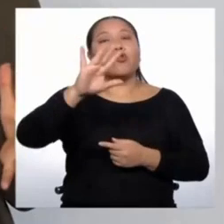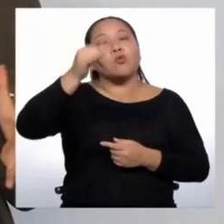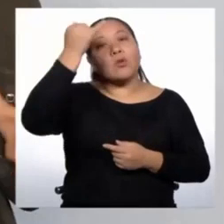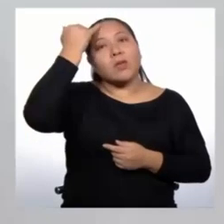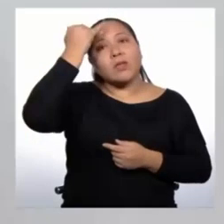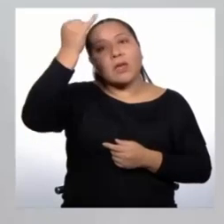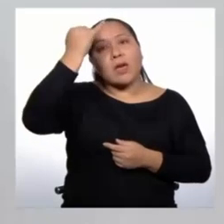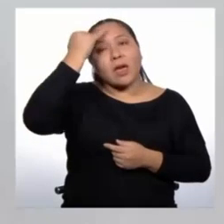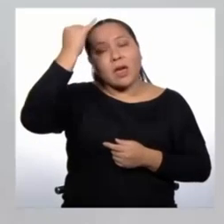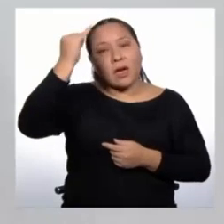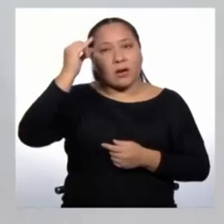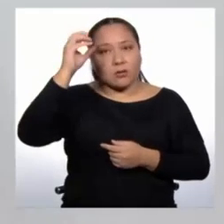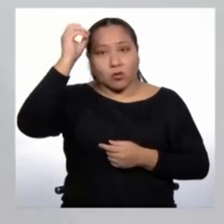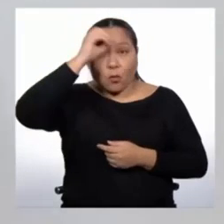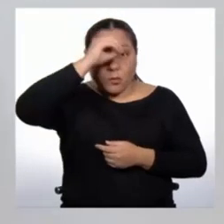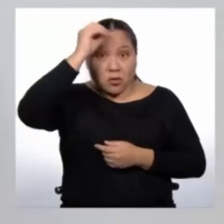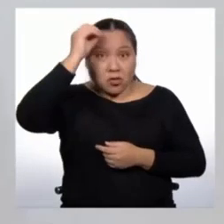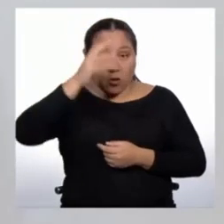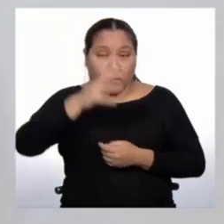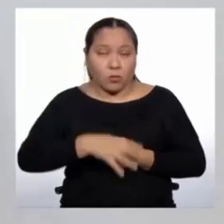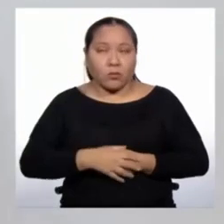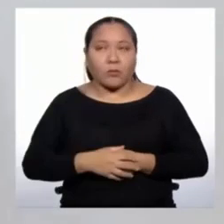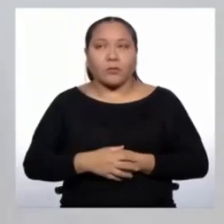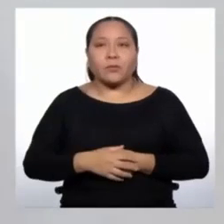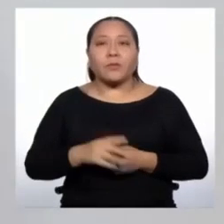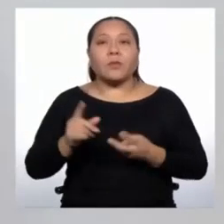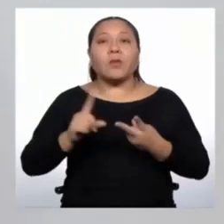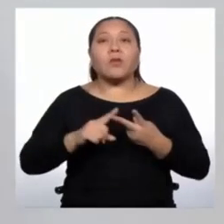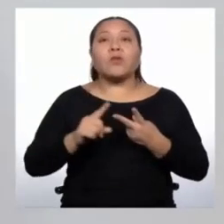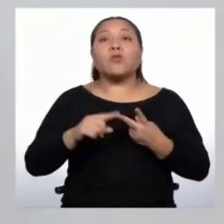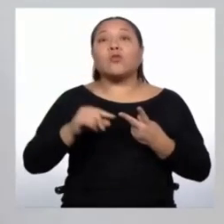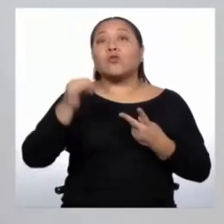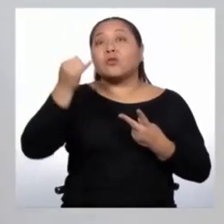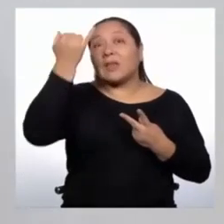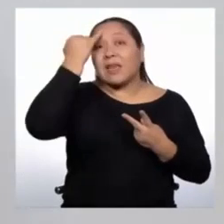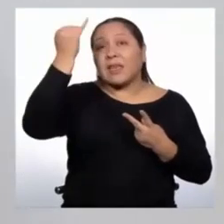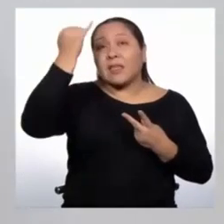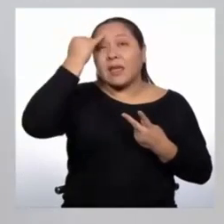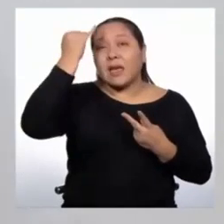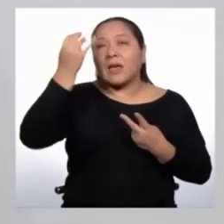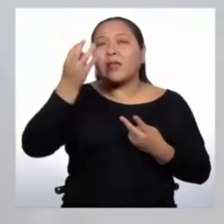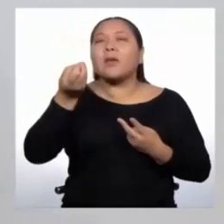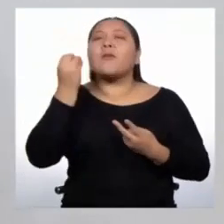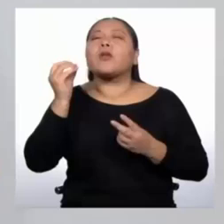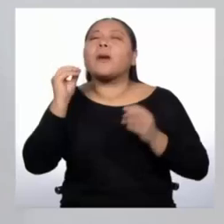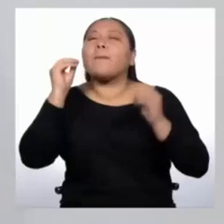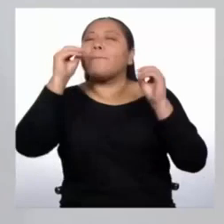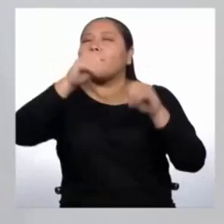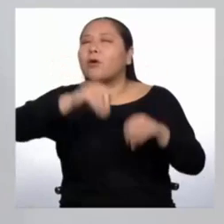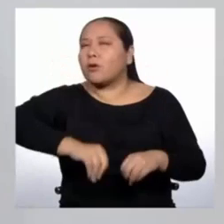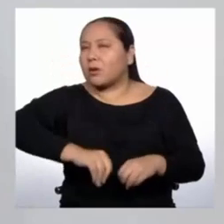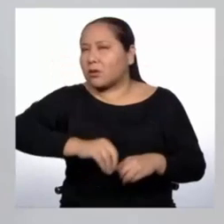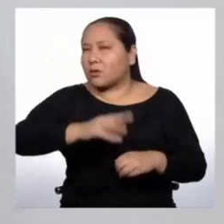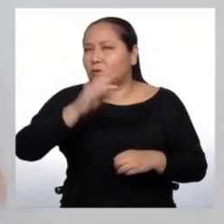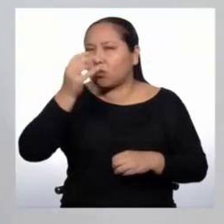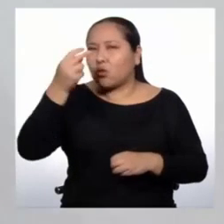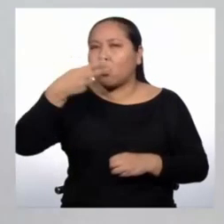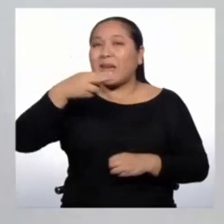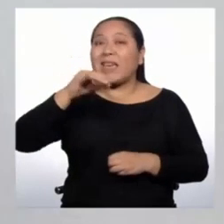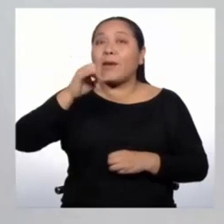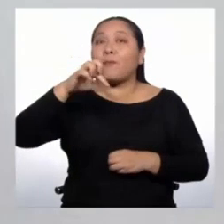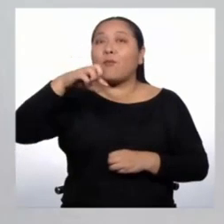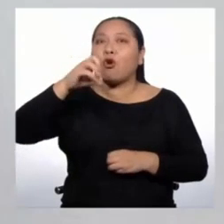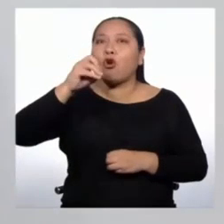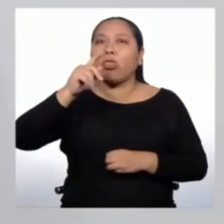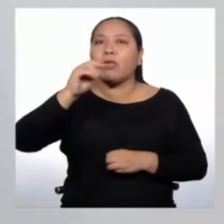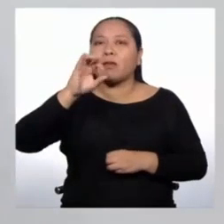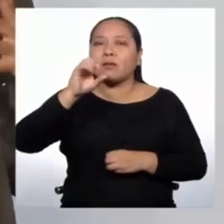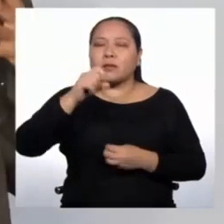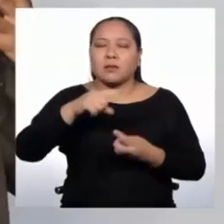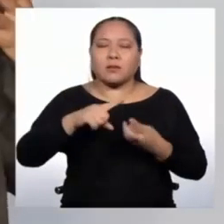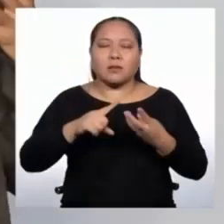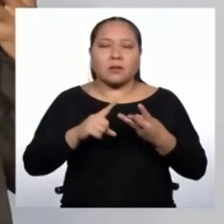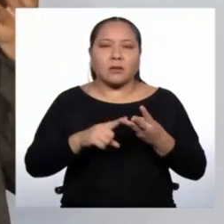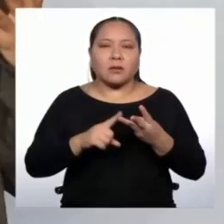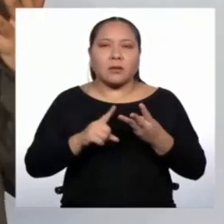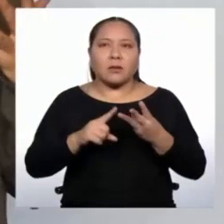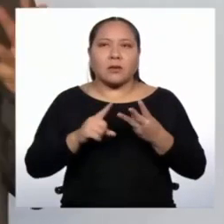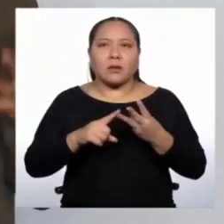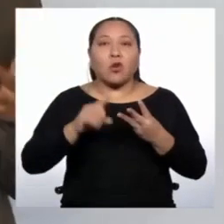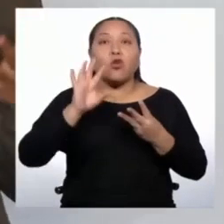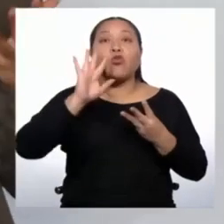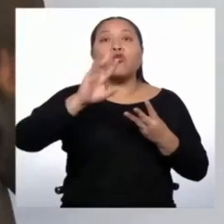hipótesis. También, las ideas que sustentan tu postura o hipótesis. Y por último, la